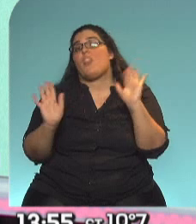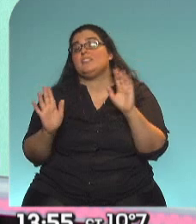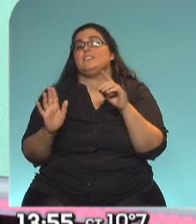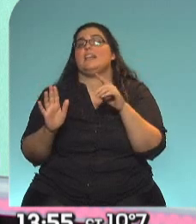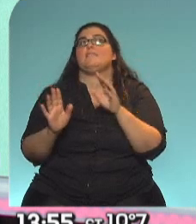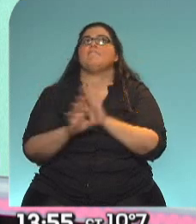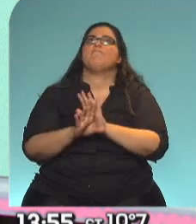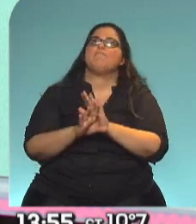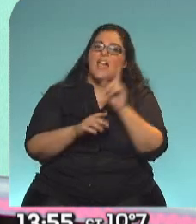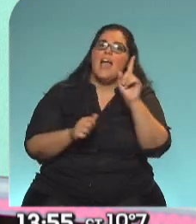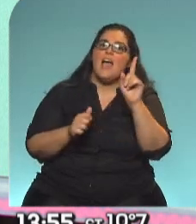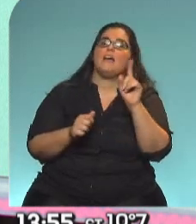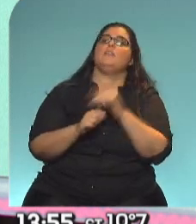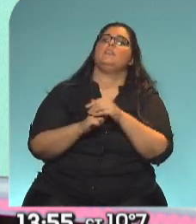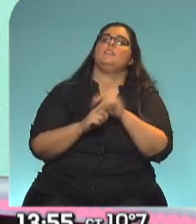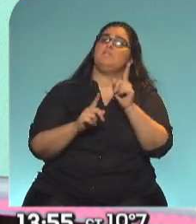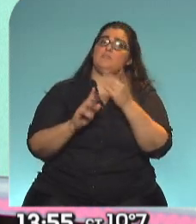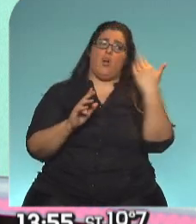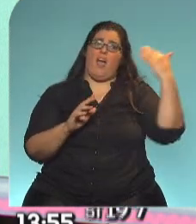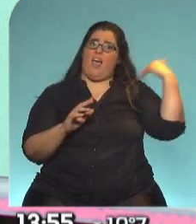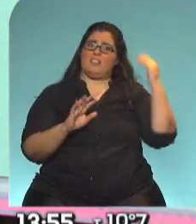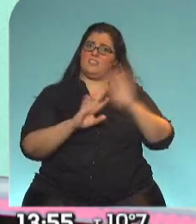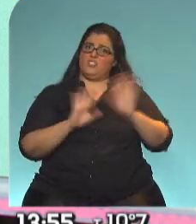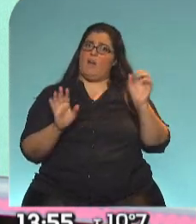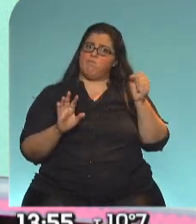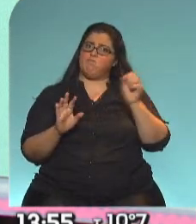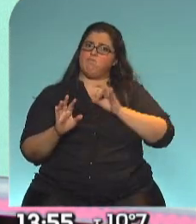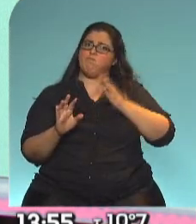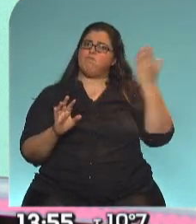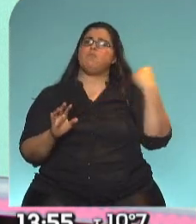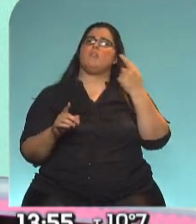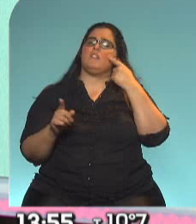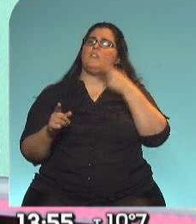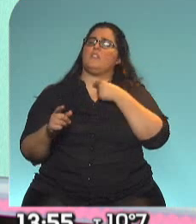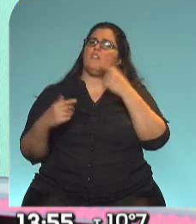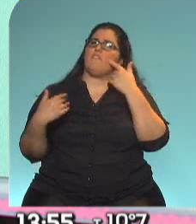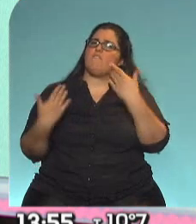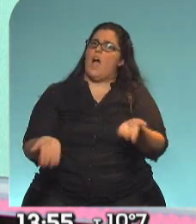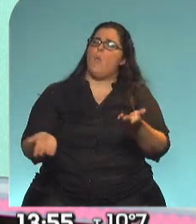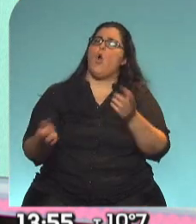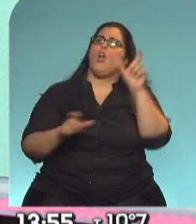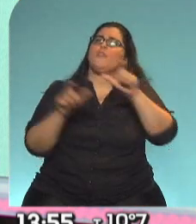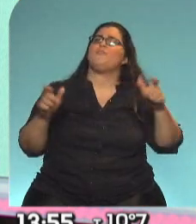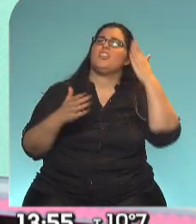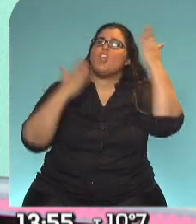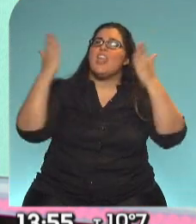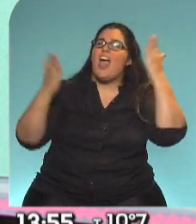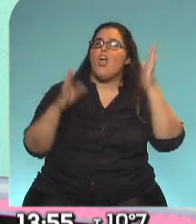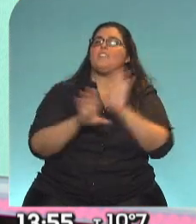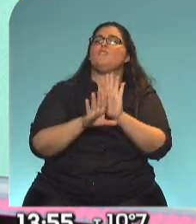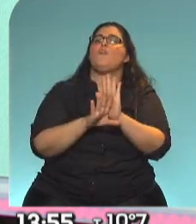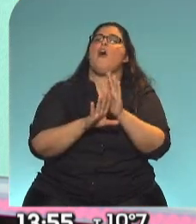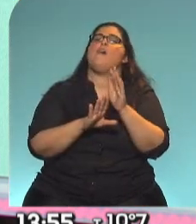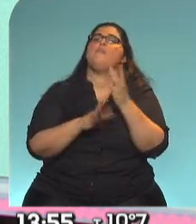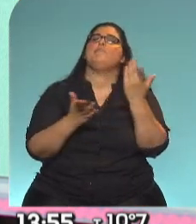digamos, ah, de hecho, en años anteriores se ha mostrado a favor del proyecto de los Dreamers, de eso de darle derecho a